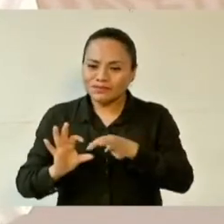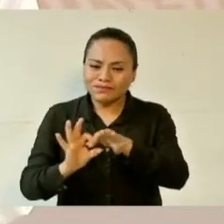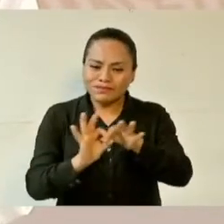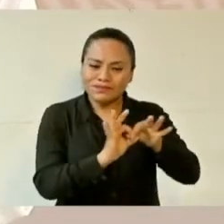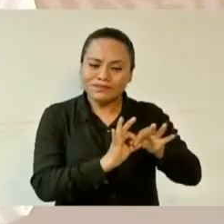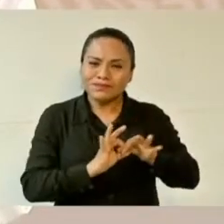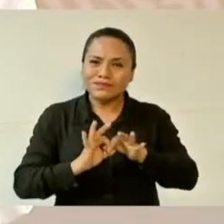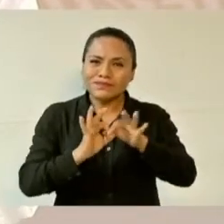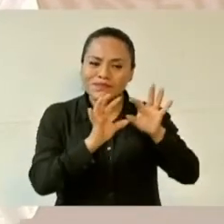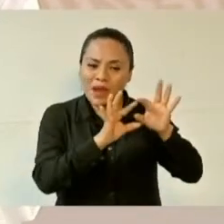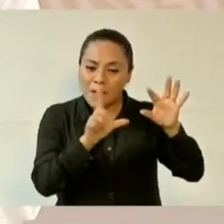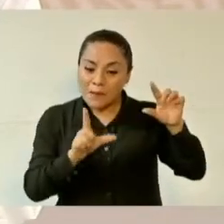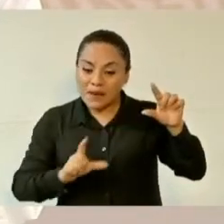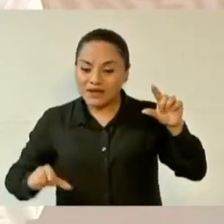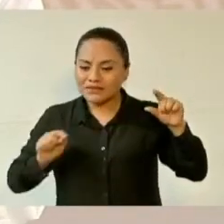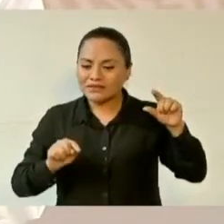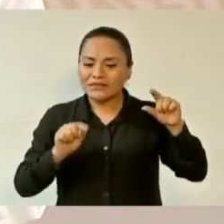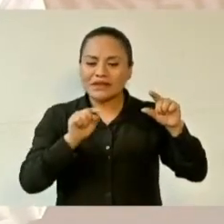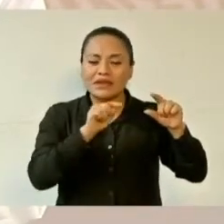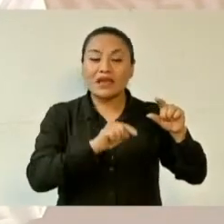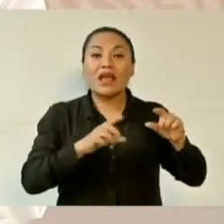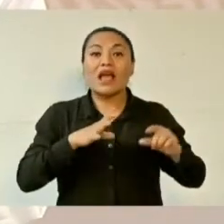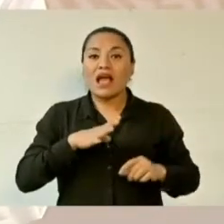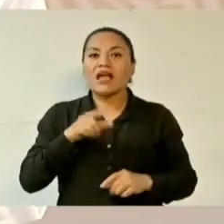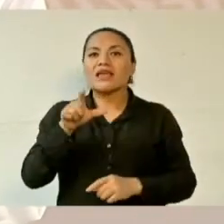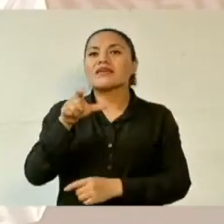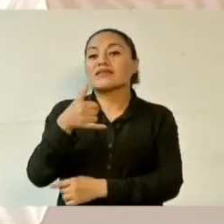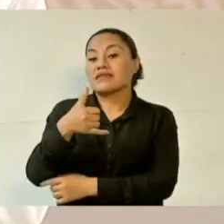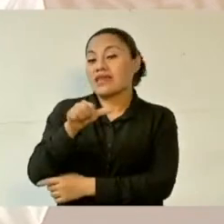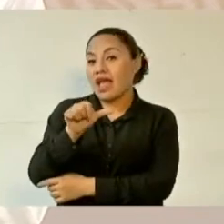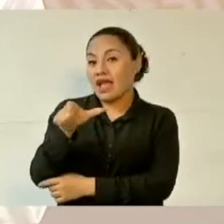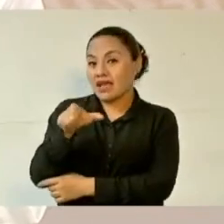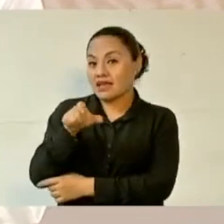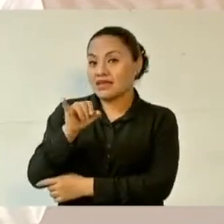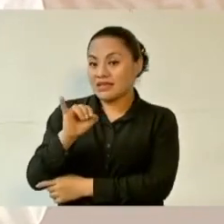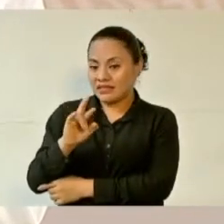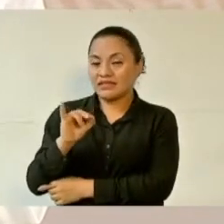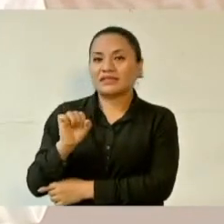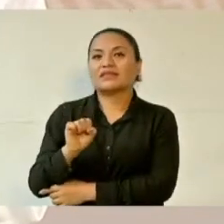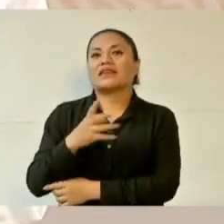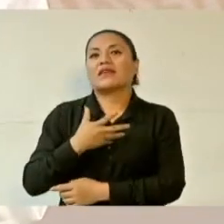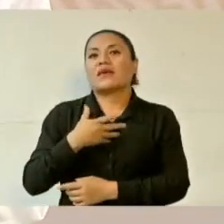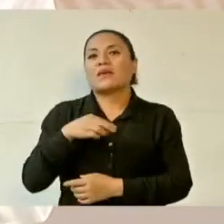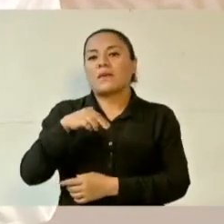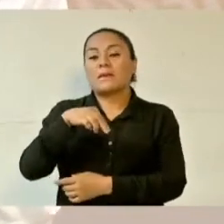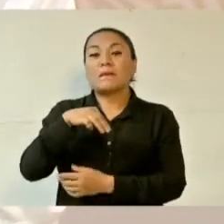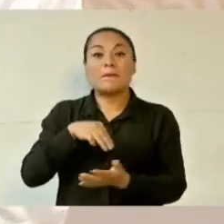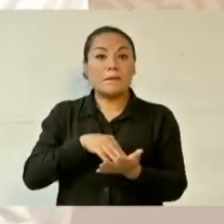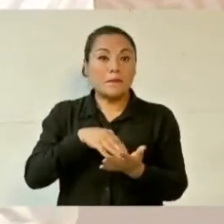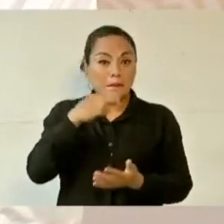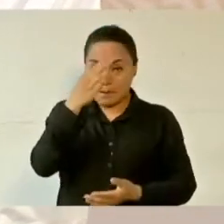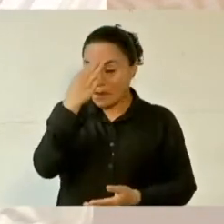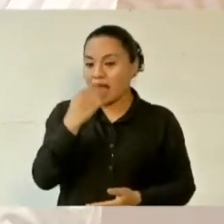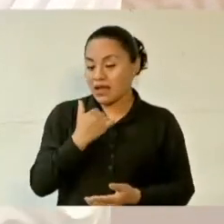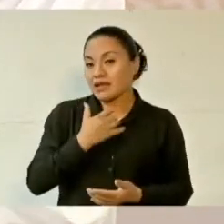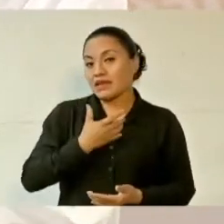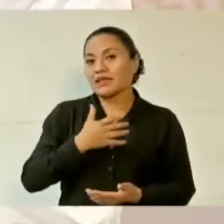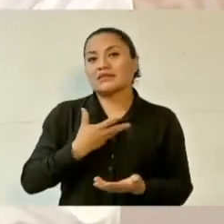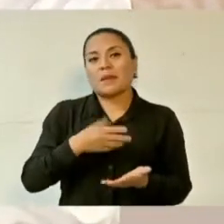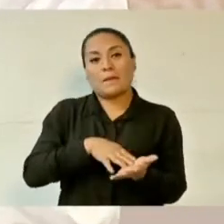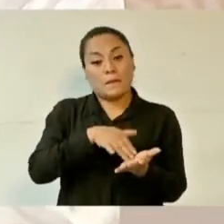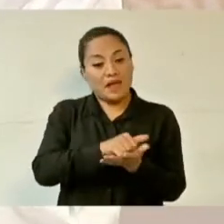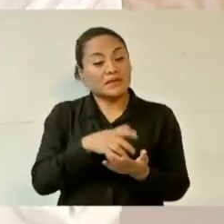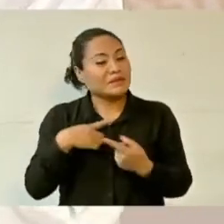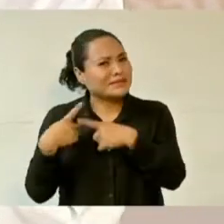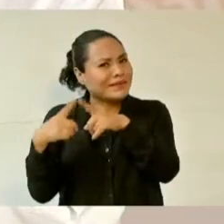También con los yaquis, con los mayos y los mayas, y con